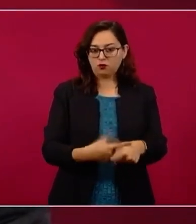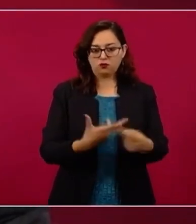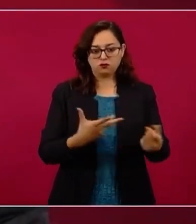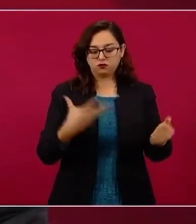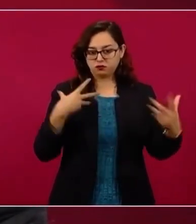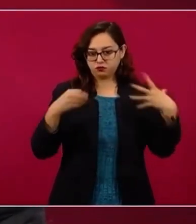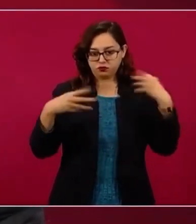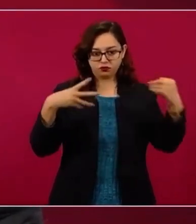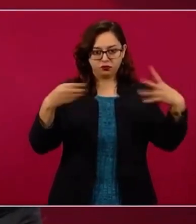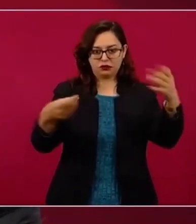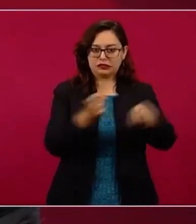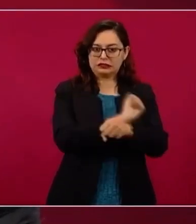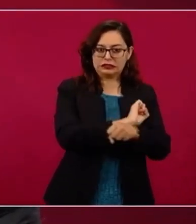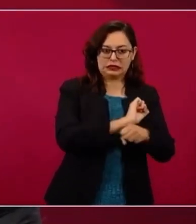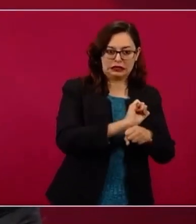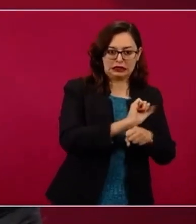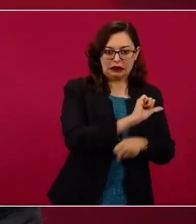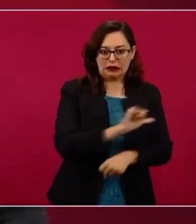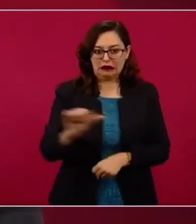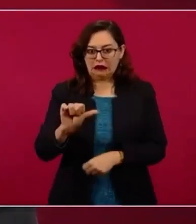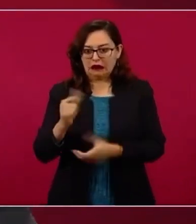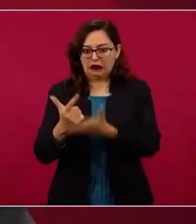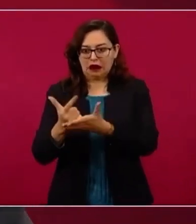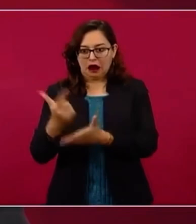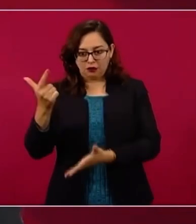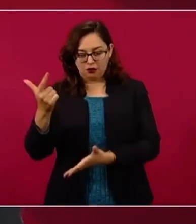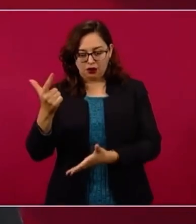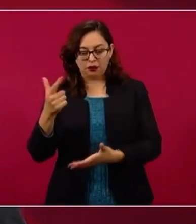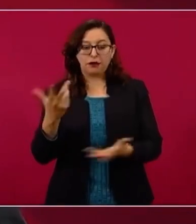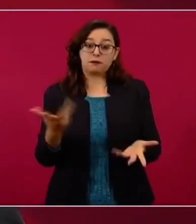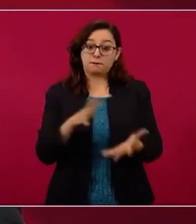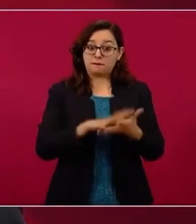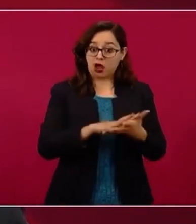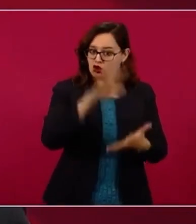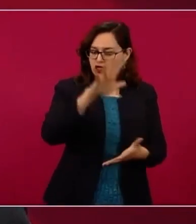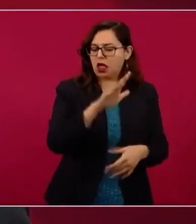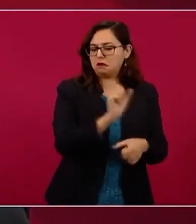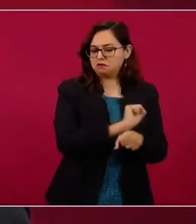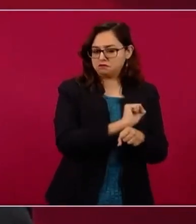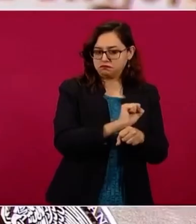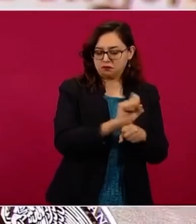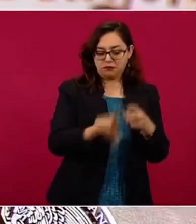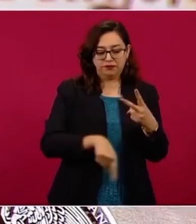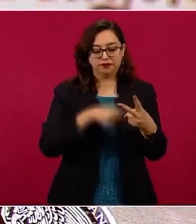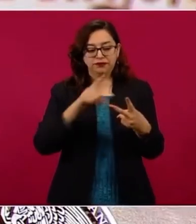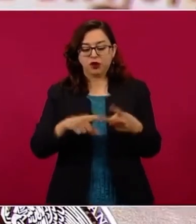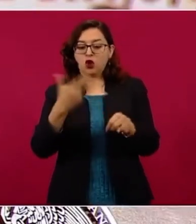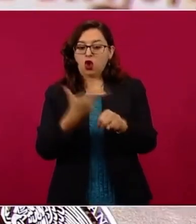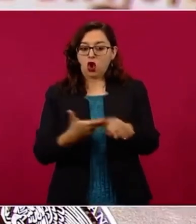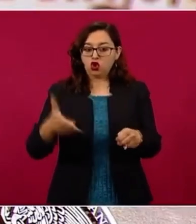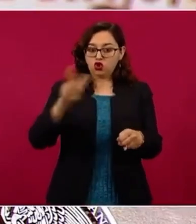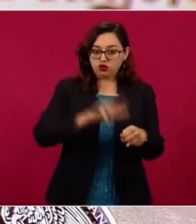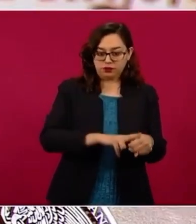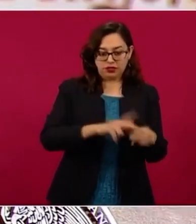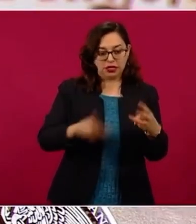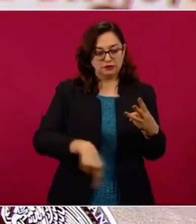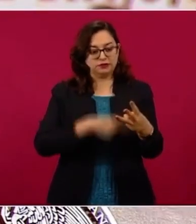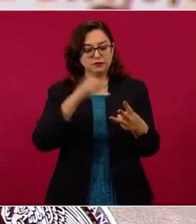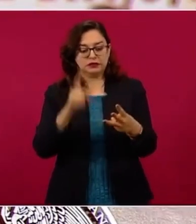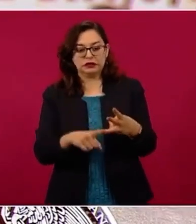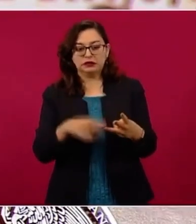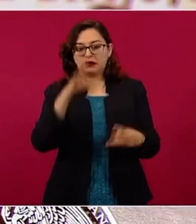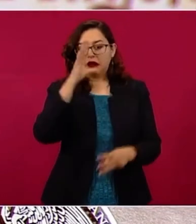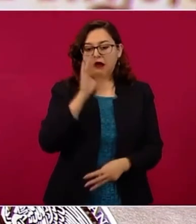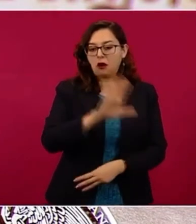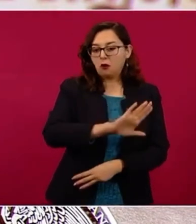nivel de gravedad, la enorme mayoría leves, los casos que están hospitalizados y las defunciones. El propósito